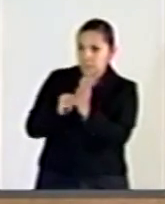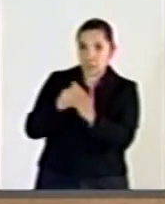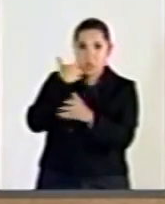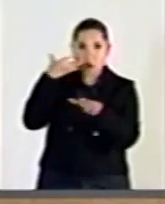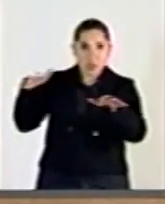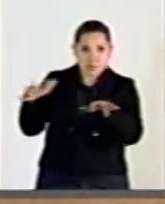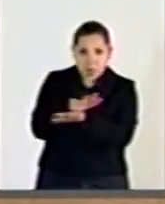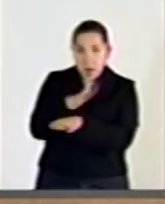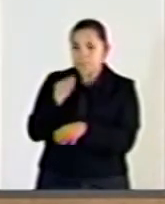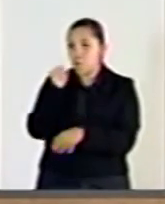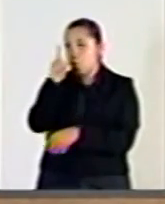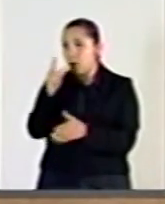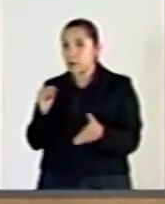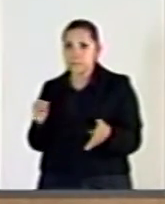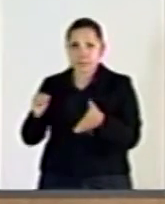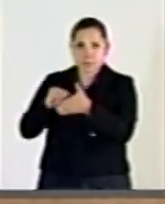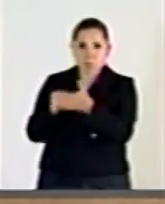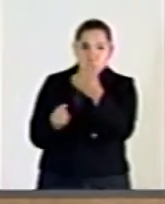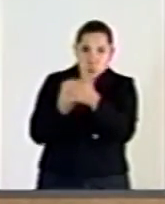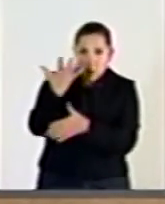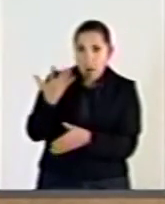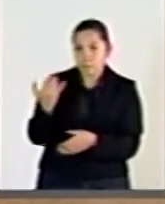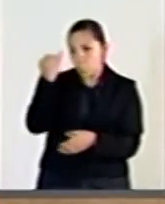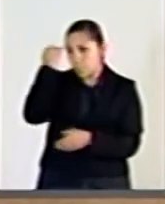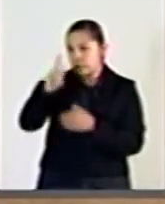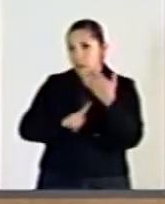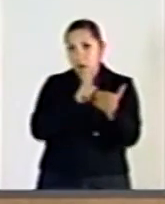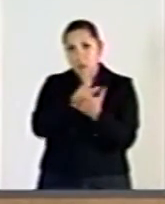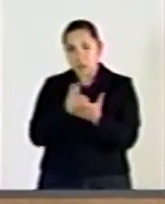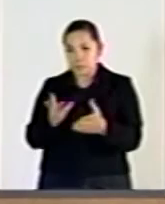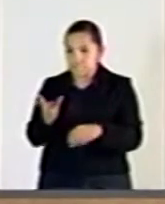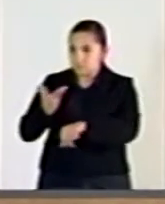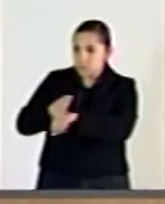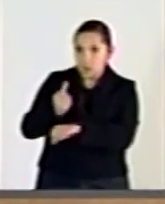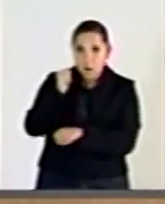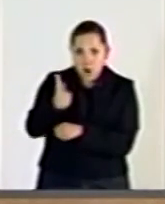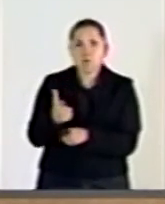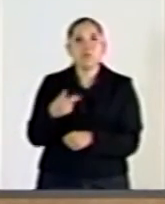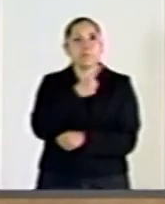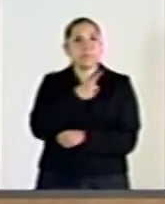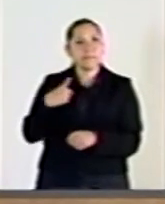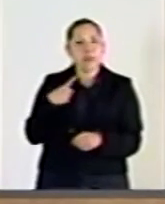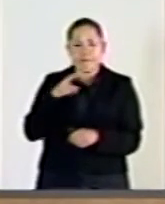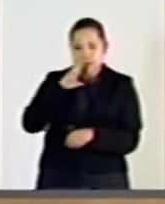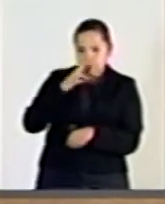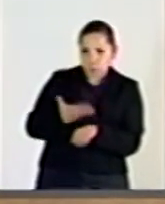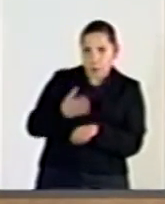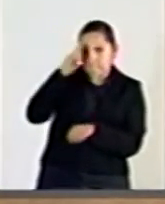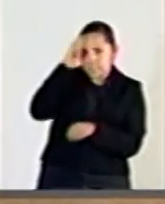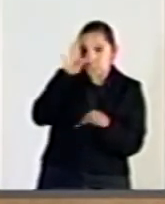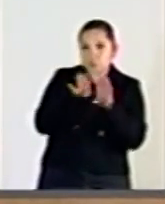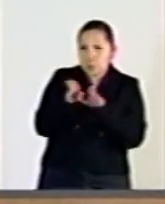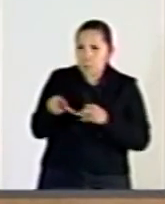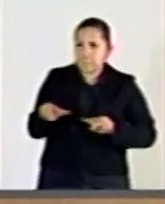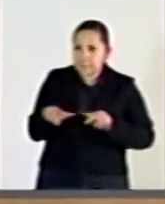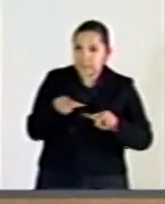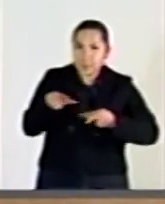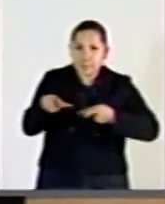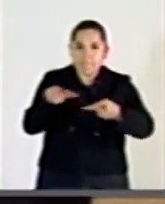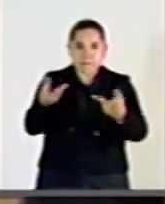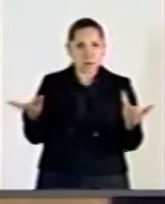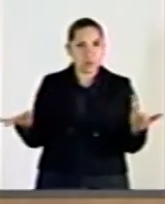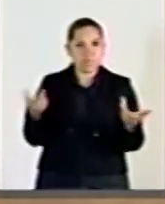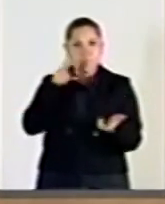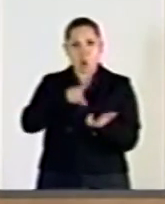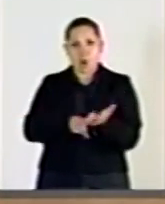responsabilidad y sensibilidad. El responsable de la política interior y el que ejerce el mando